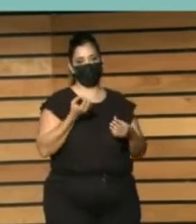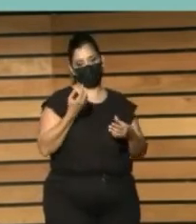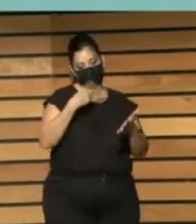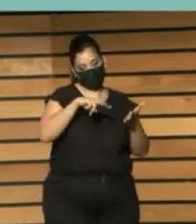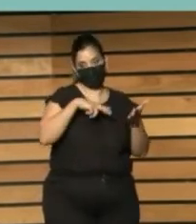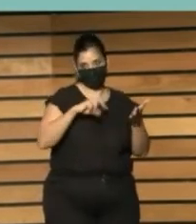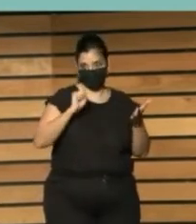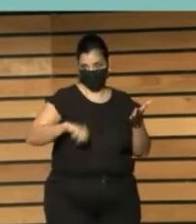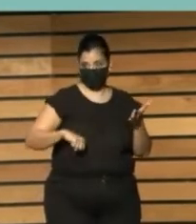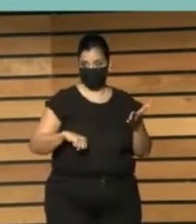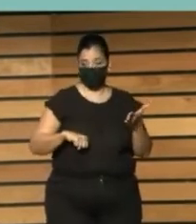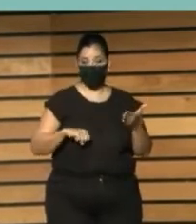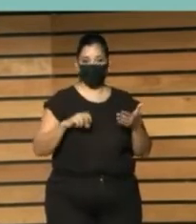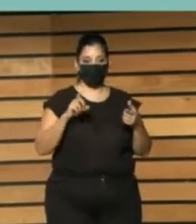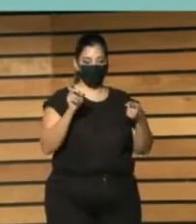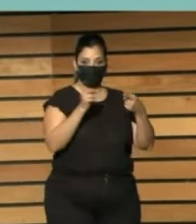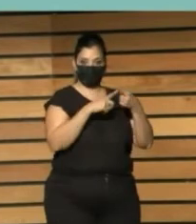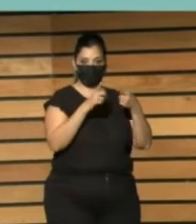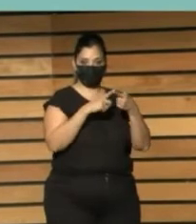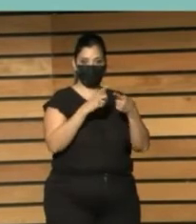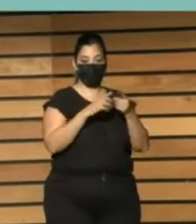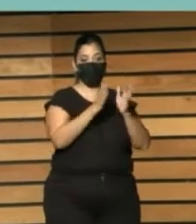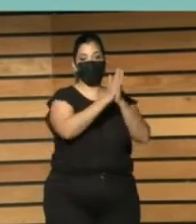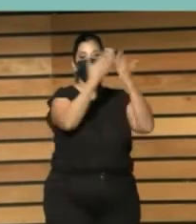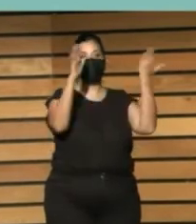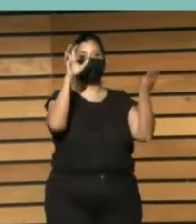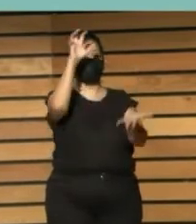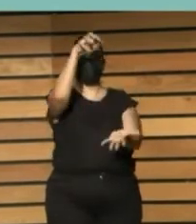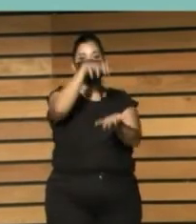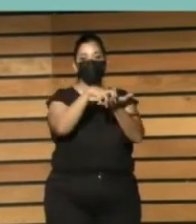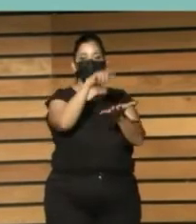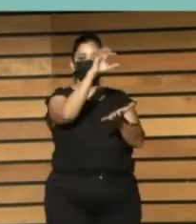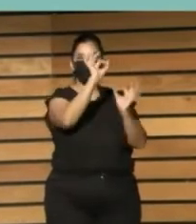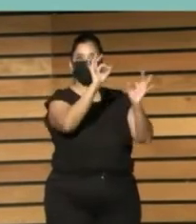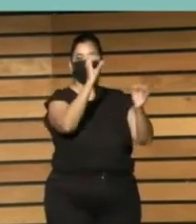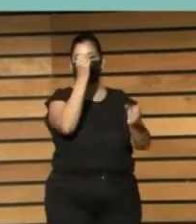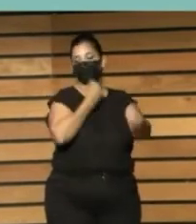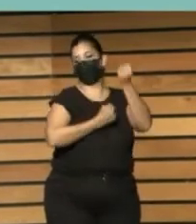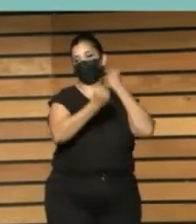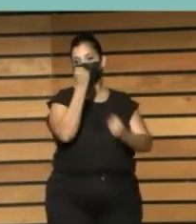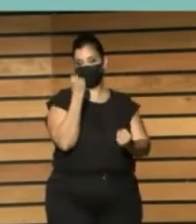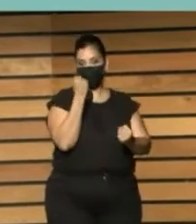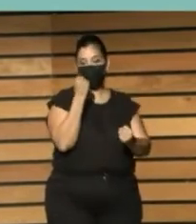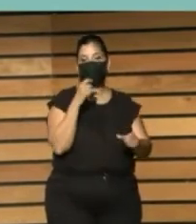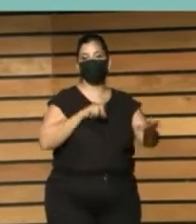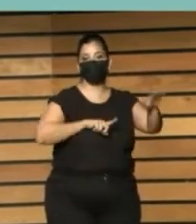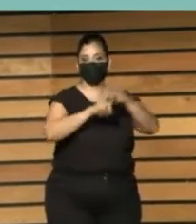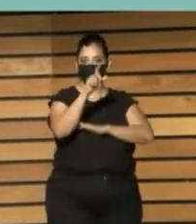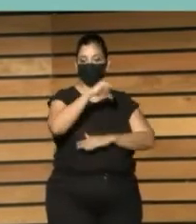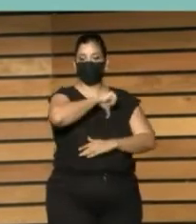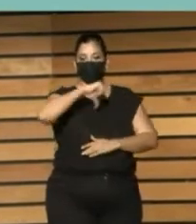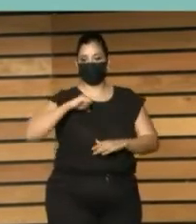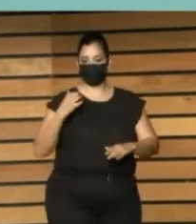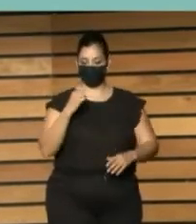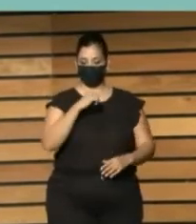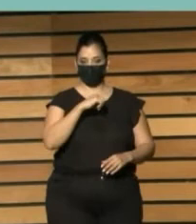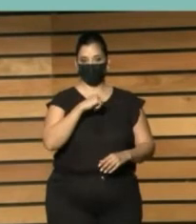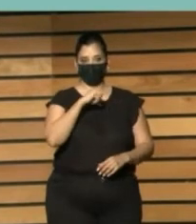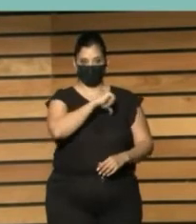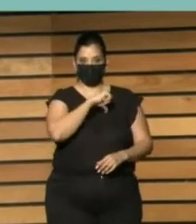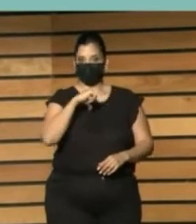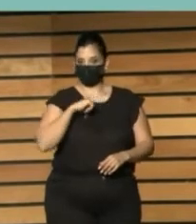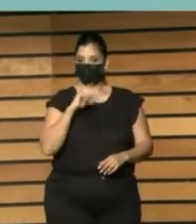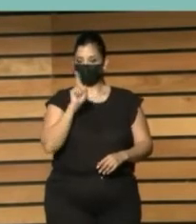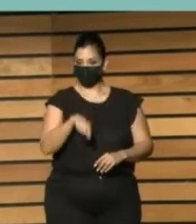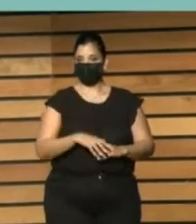la biblioteca tiene que ver con bienes comunes con producir y con la autonomía personal pone en tensión